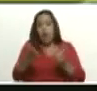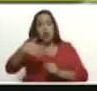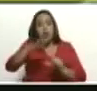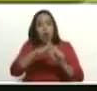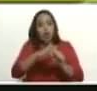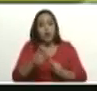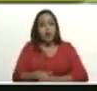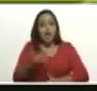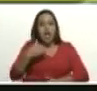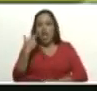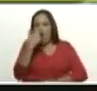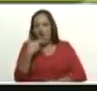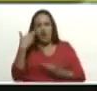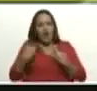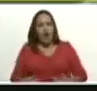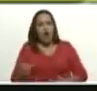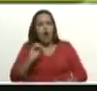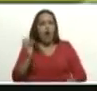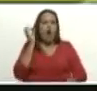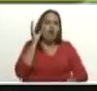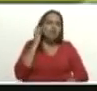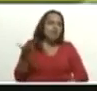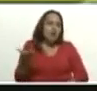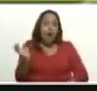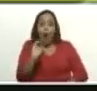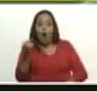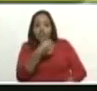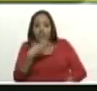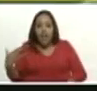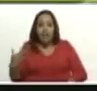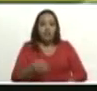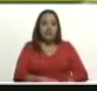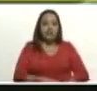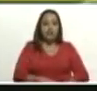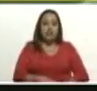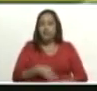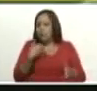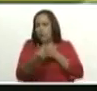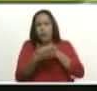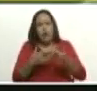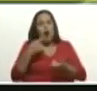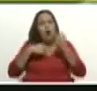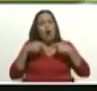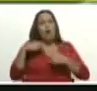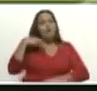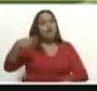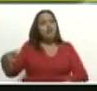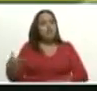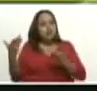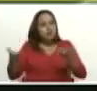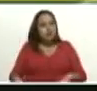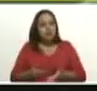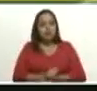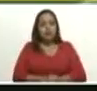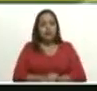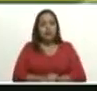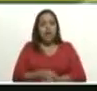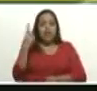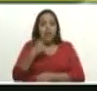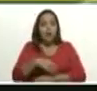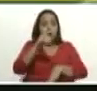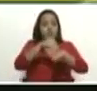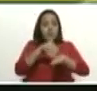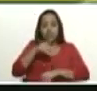sean rojos, rojitos, azules, azulitos, blanco, blanquitos, del color político que sean. Señalarlo